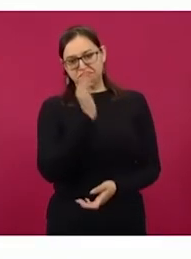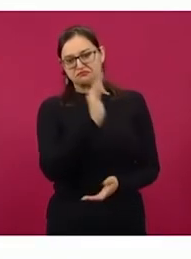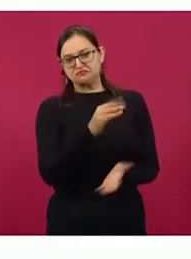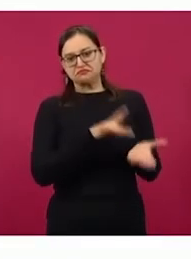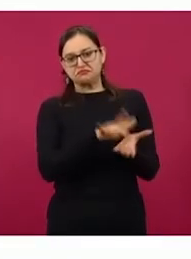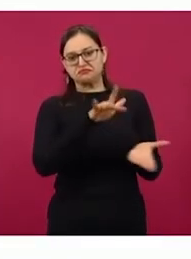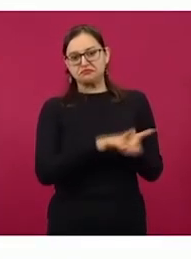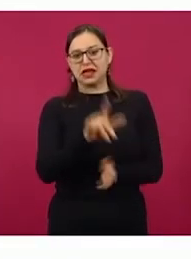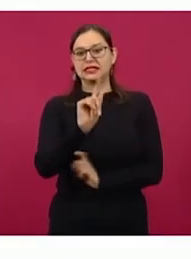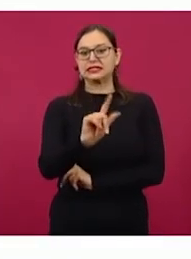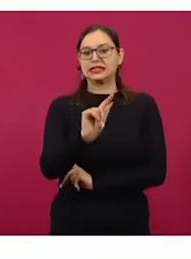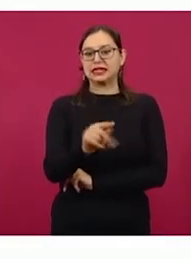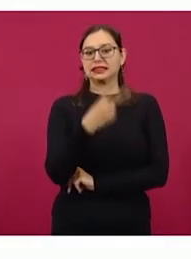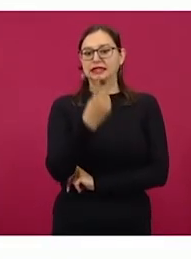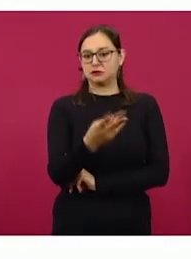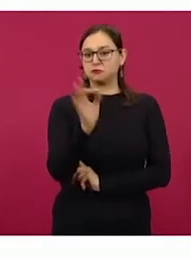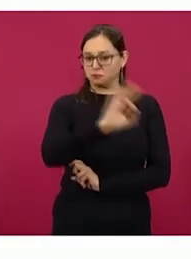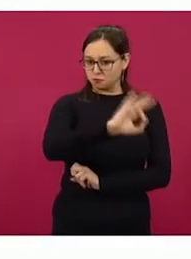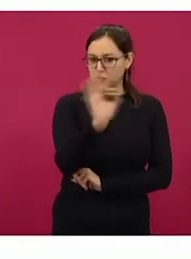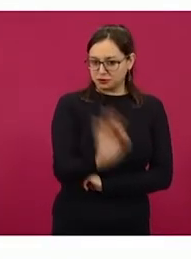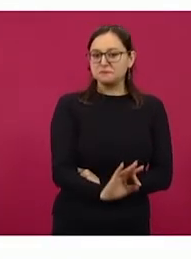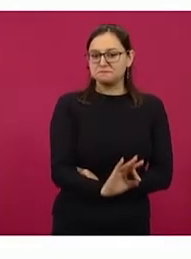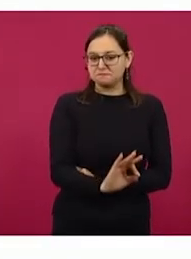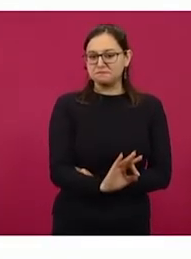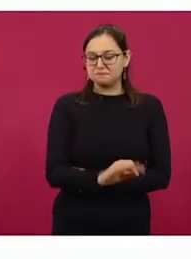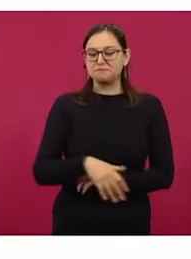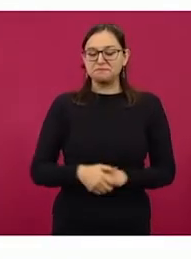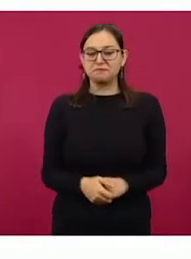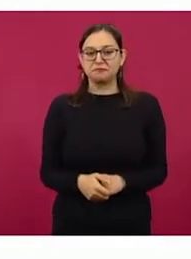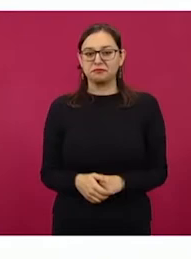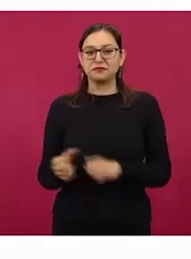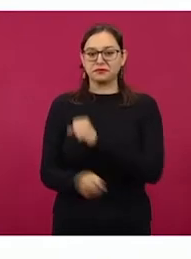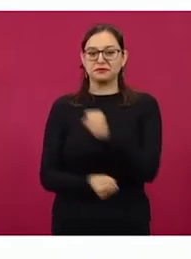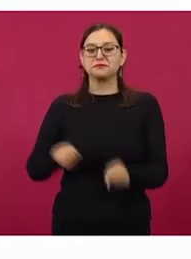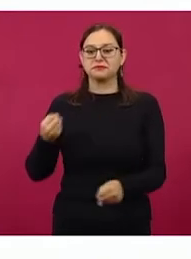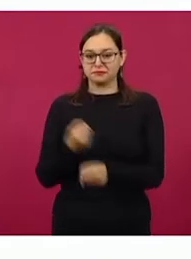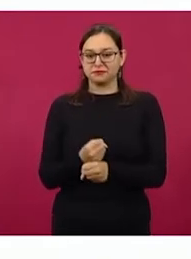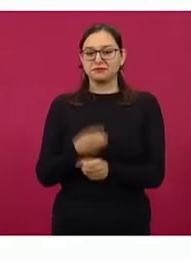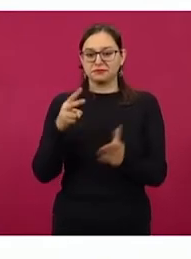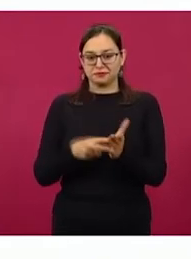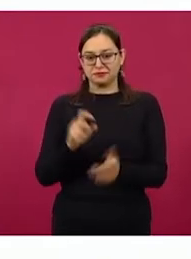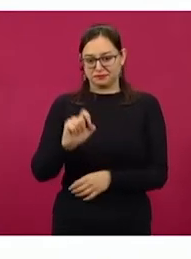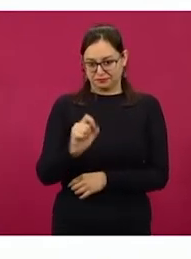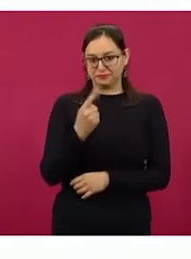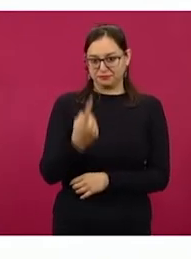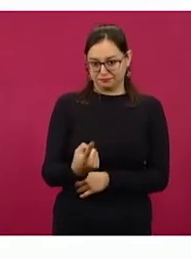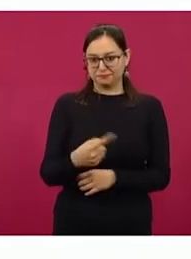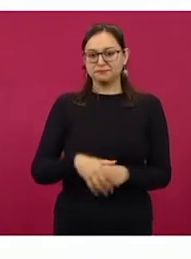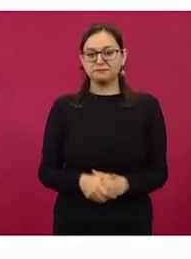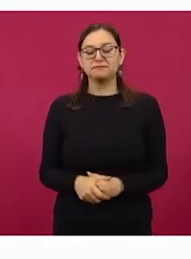encuesta de parametría. Al cierre del año, el economista